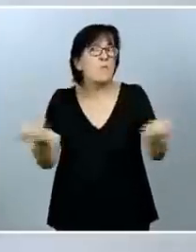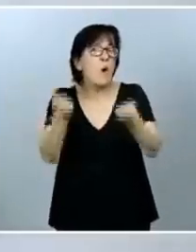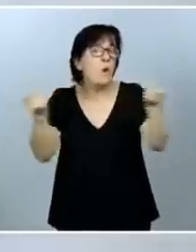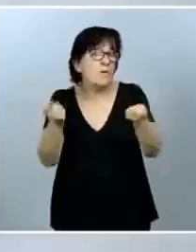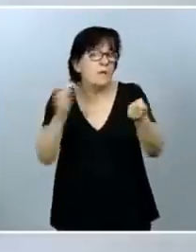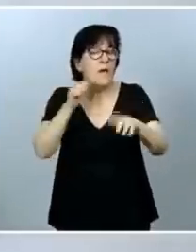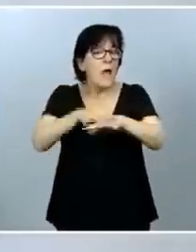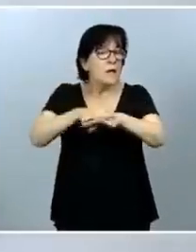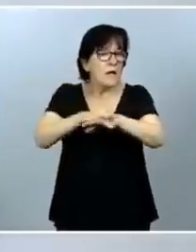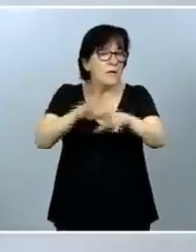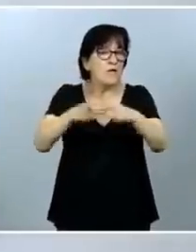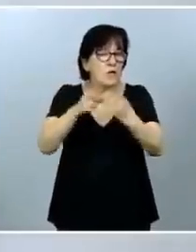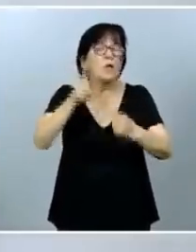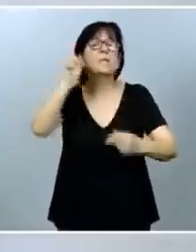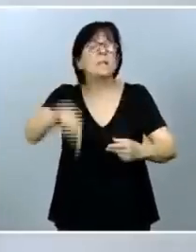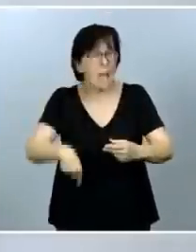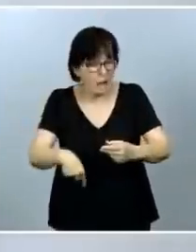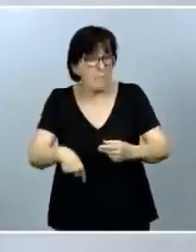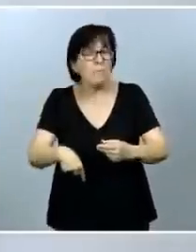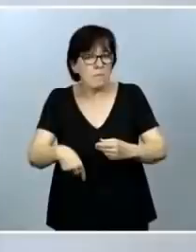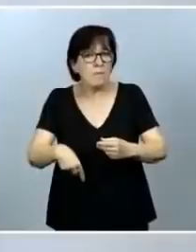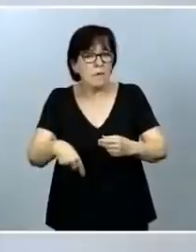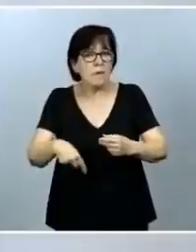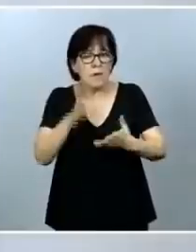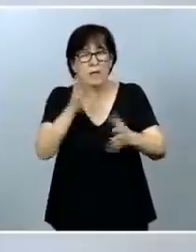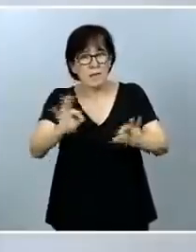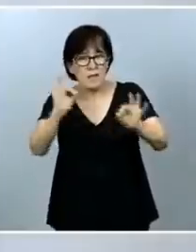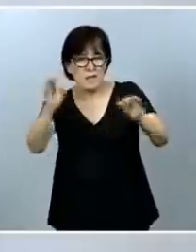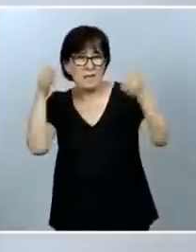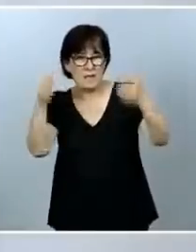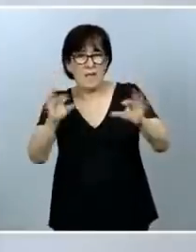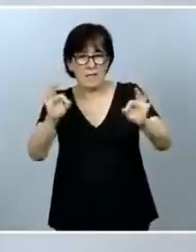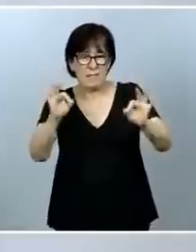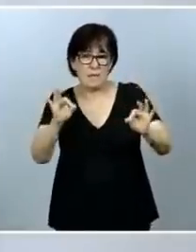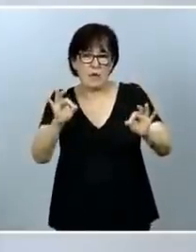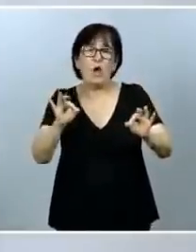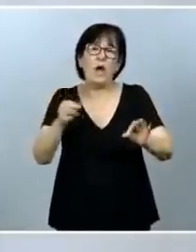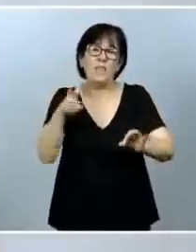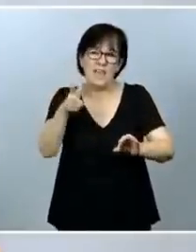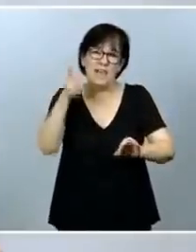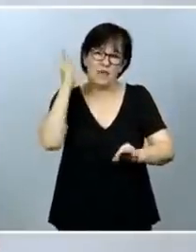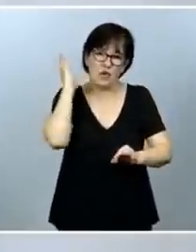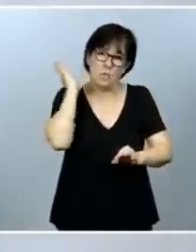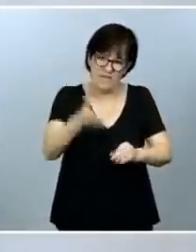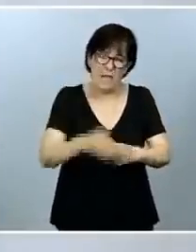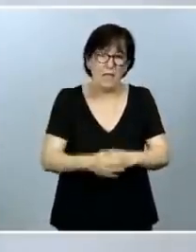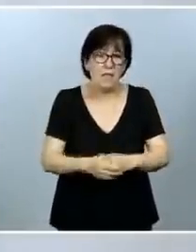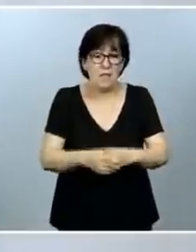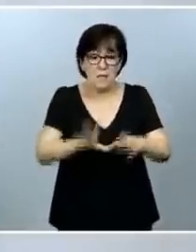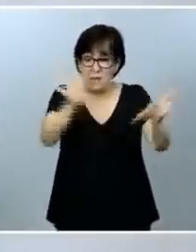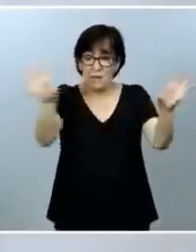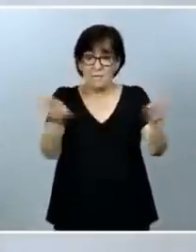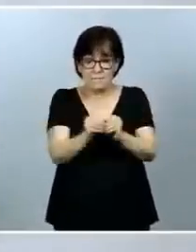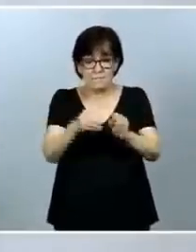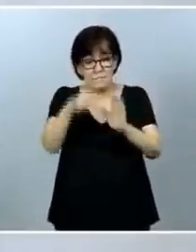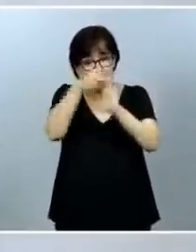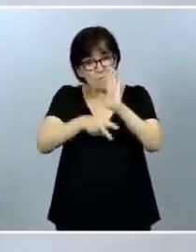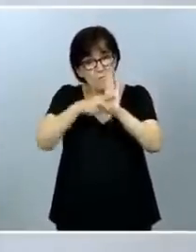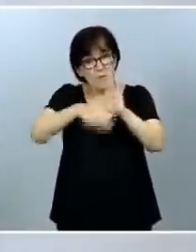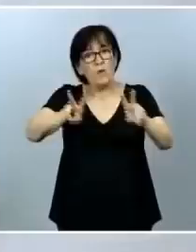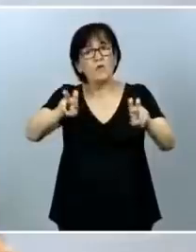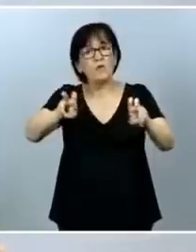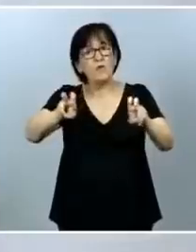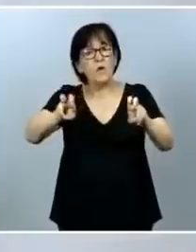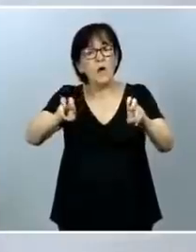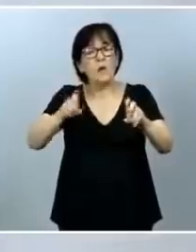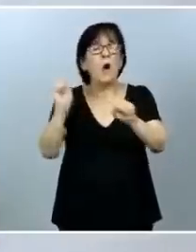sociales y, por supuesto, también en el terreno específicamente del derecho penal. En concreto, esta norma busca establecer un nuevo paradigma de